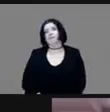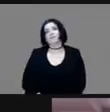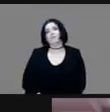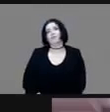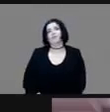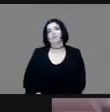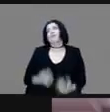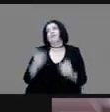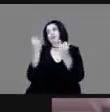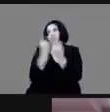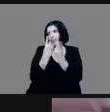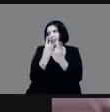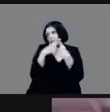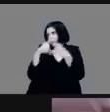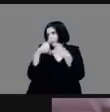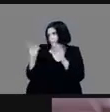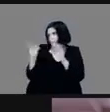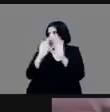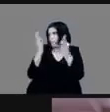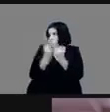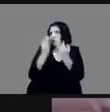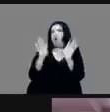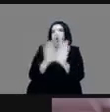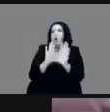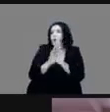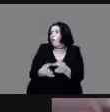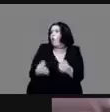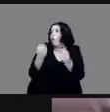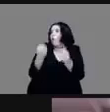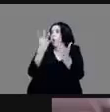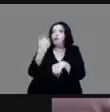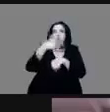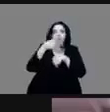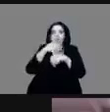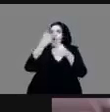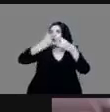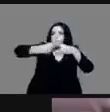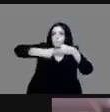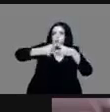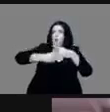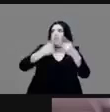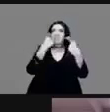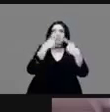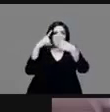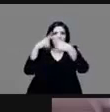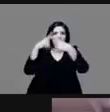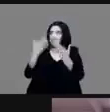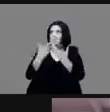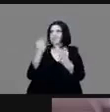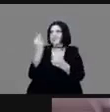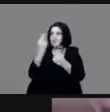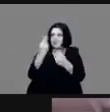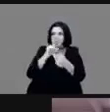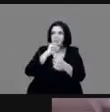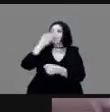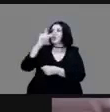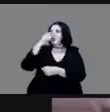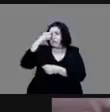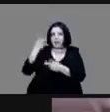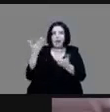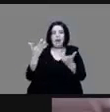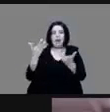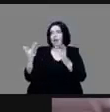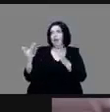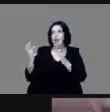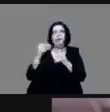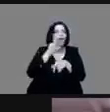diferentes técnicas, ¿no? Acercarse a estas cantidades requeriría de un trabajo multidisciplinario, interdisciplinario, como en los distintos proyectos que usted